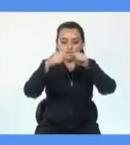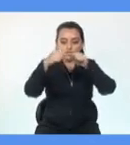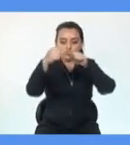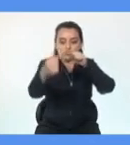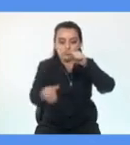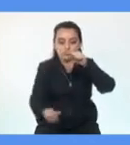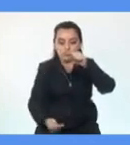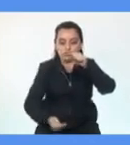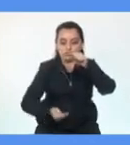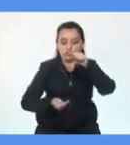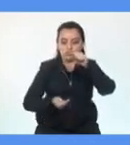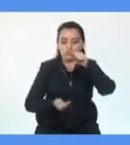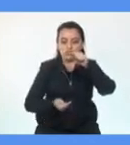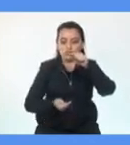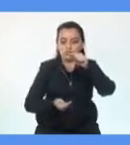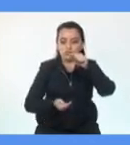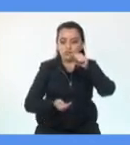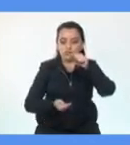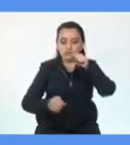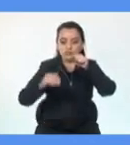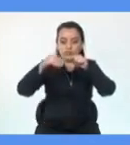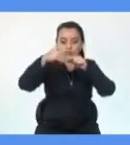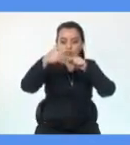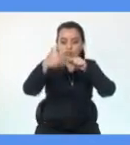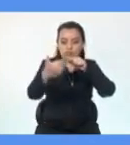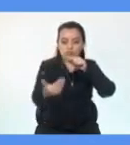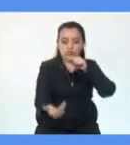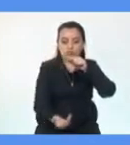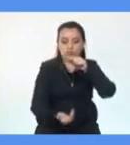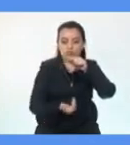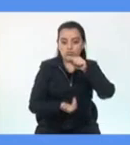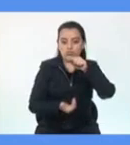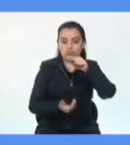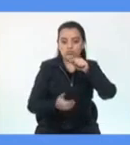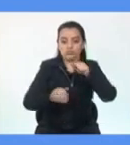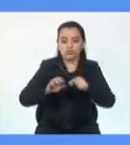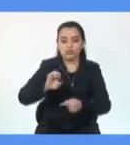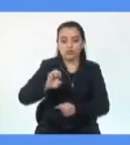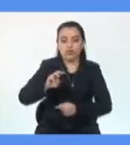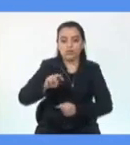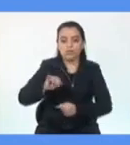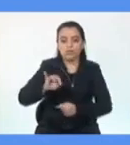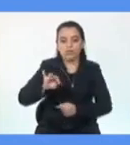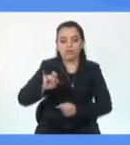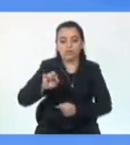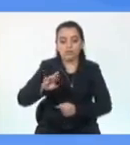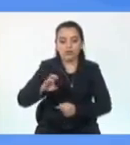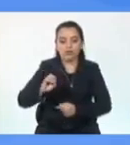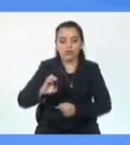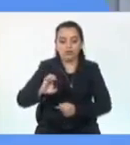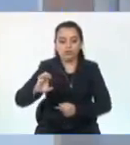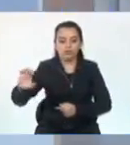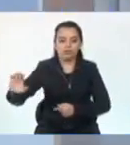divide a la Tierra en dos hemisferios, hemisferio este y hemisferio oeste.